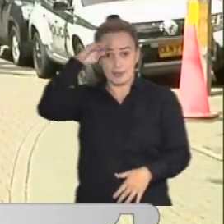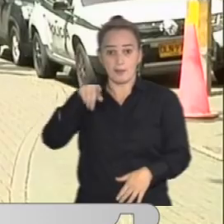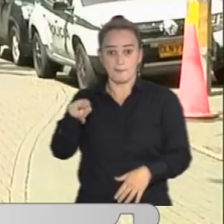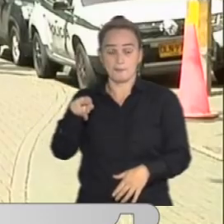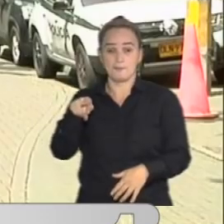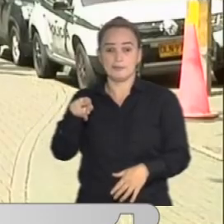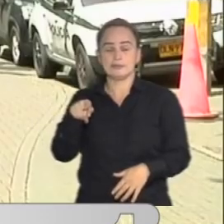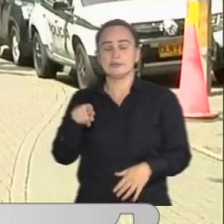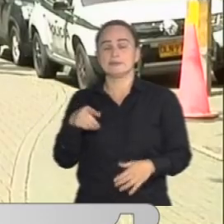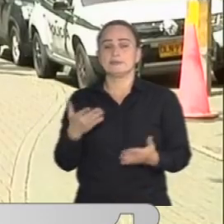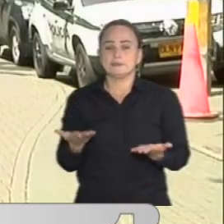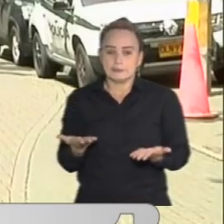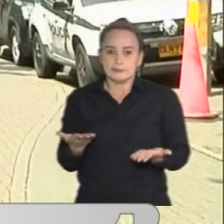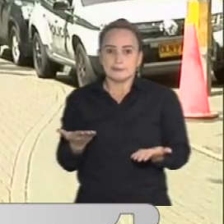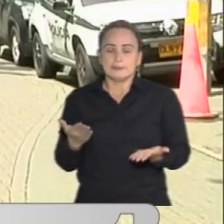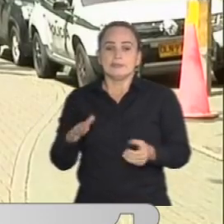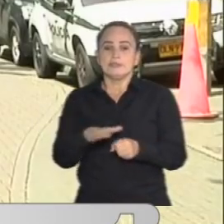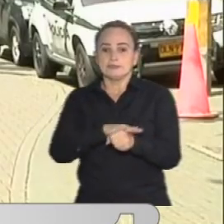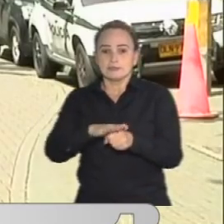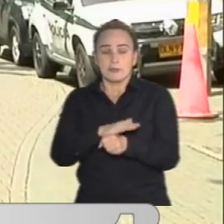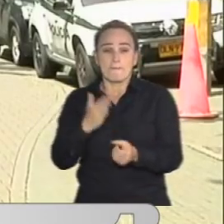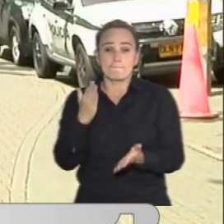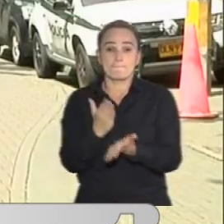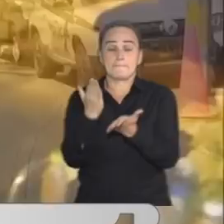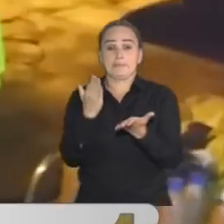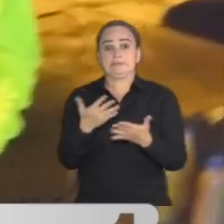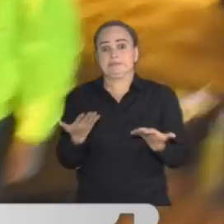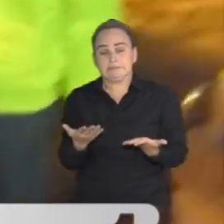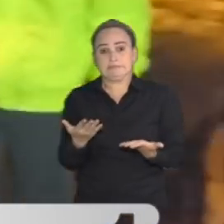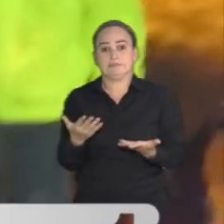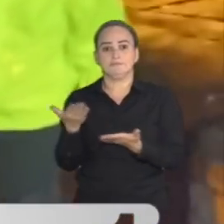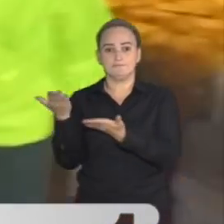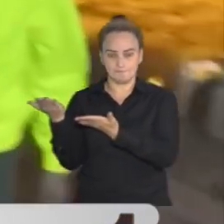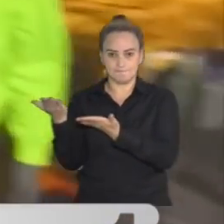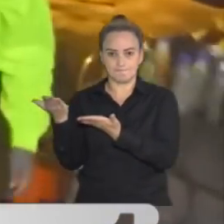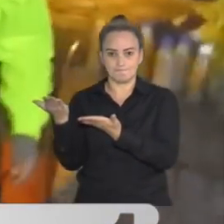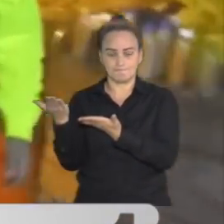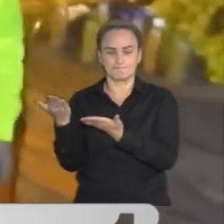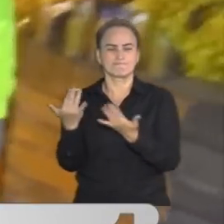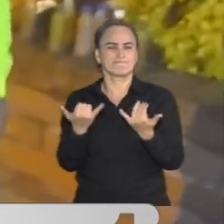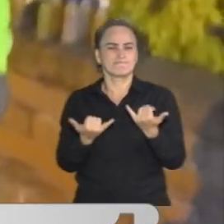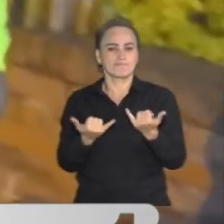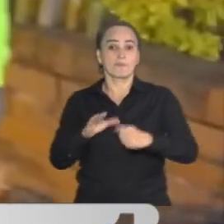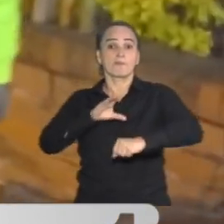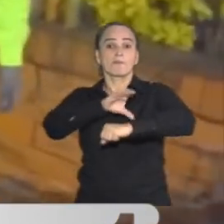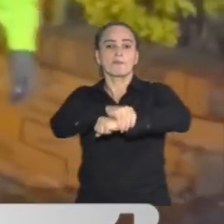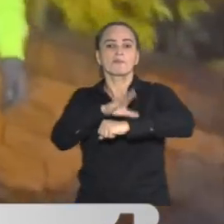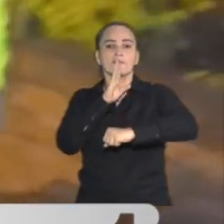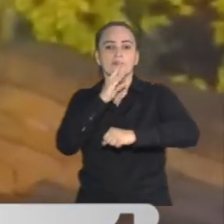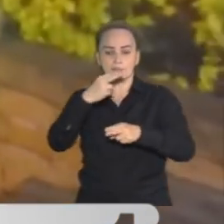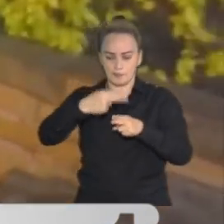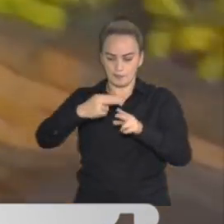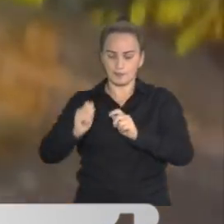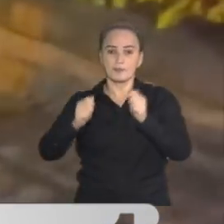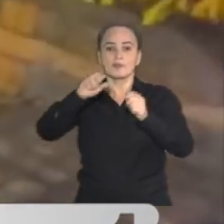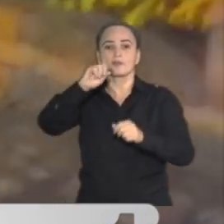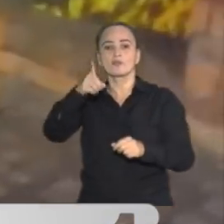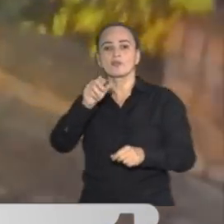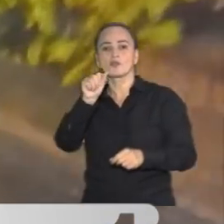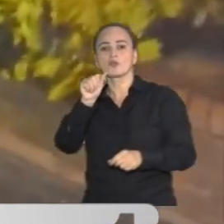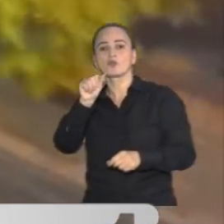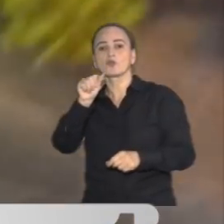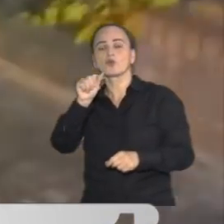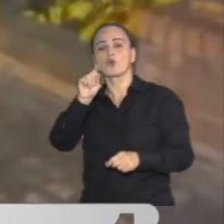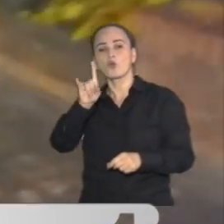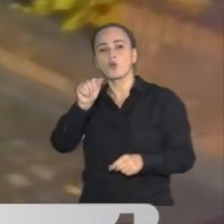ocurrió un hecho muy particular donde estamos hablando que se capturó alias El Guasón. Esa